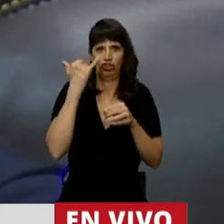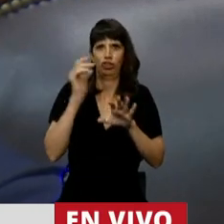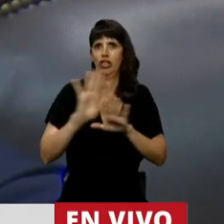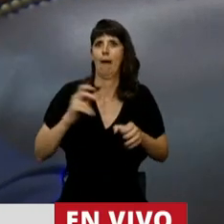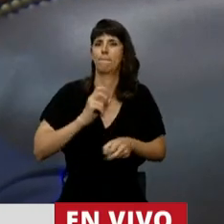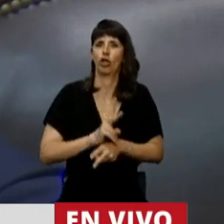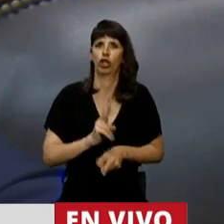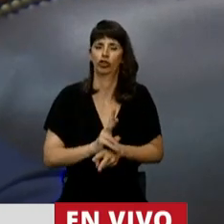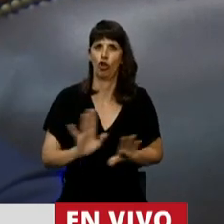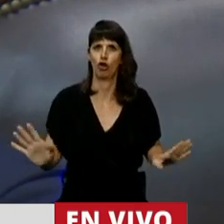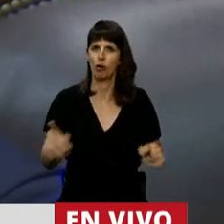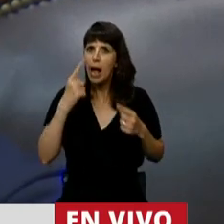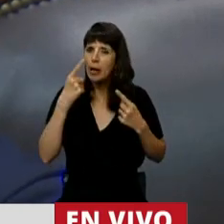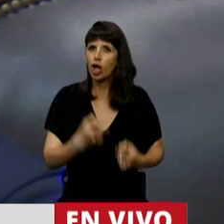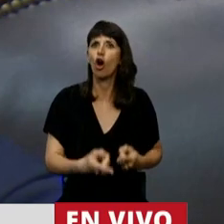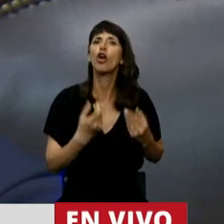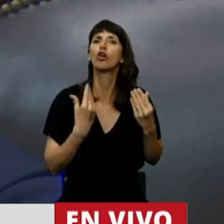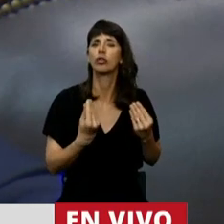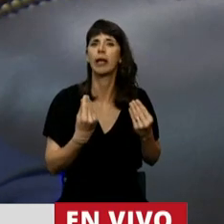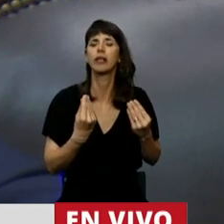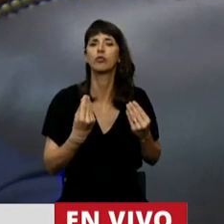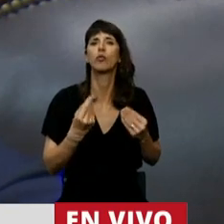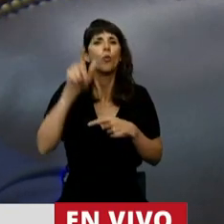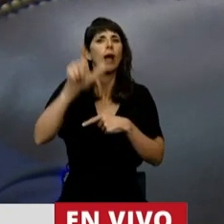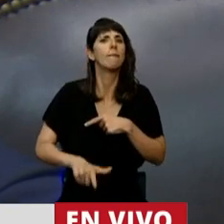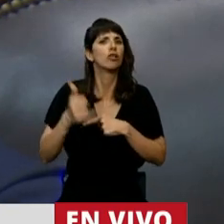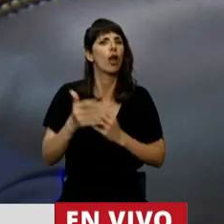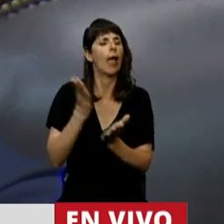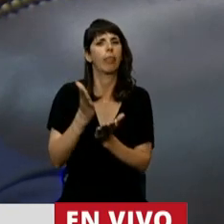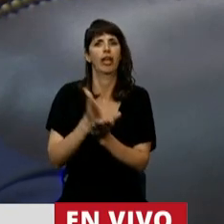Y reconoce su personalidad jurídica como sujeto de derecho.